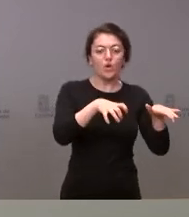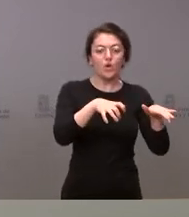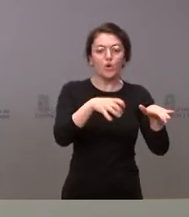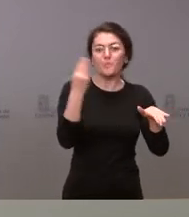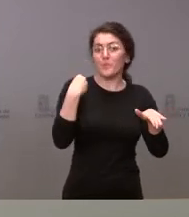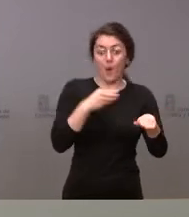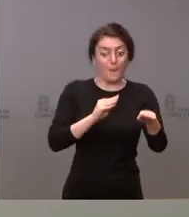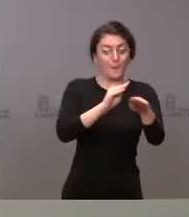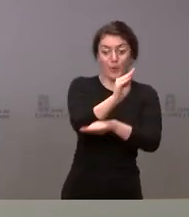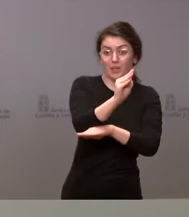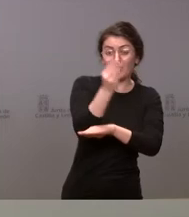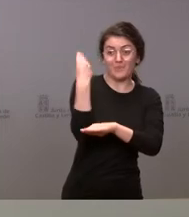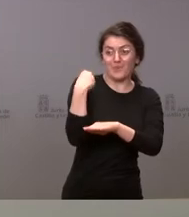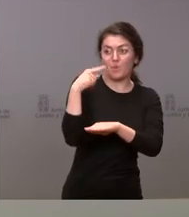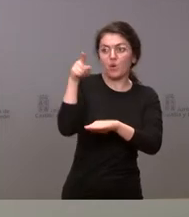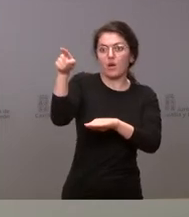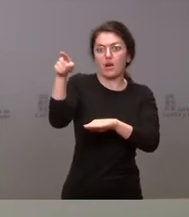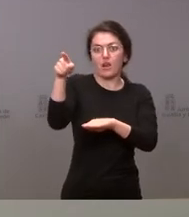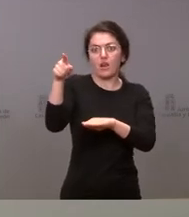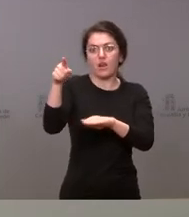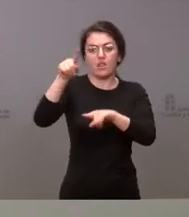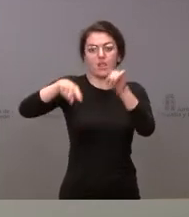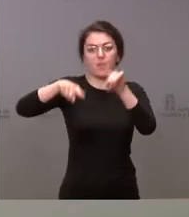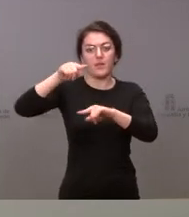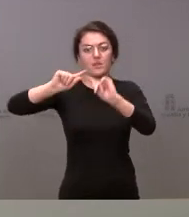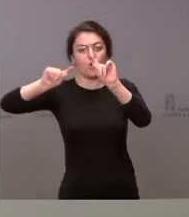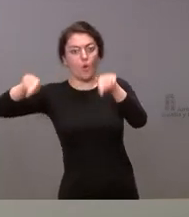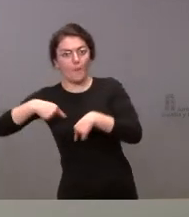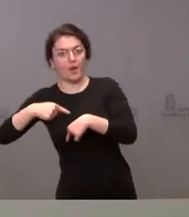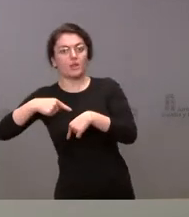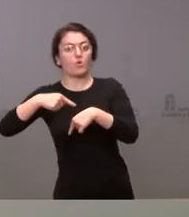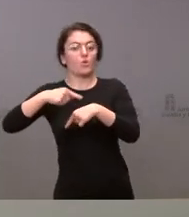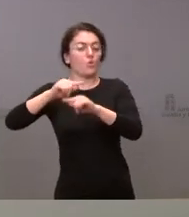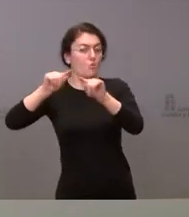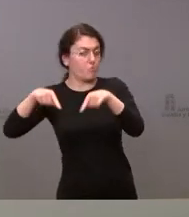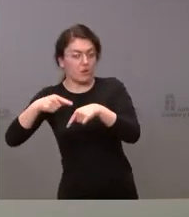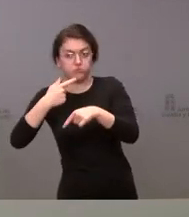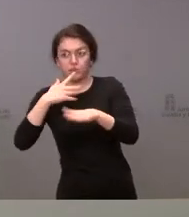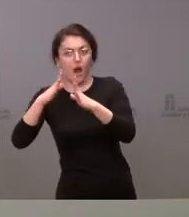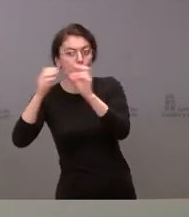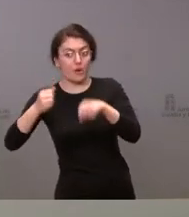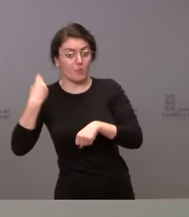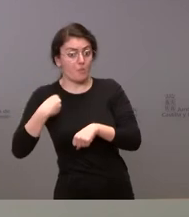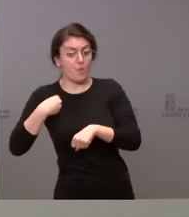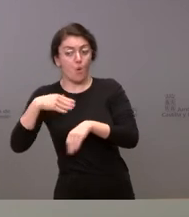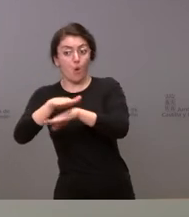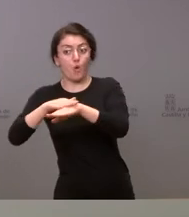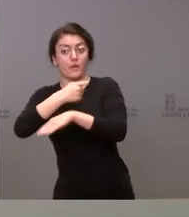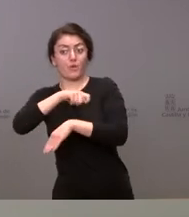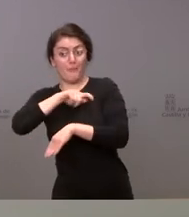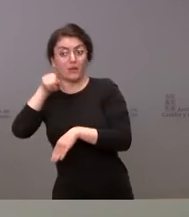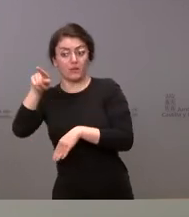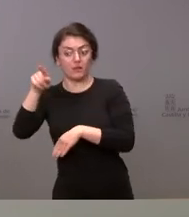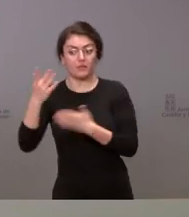convenios y con estos acuerdos que podamos establecer en el ámbito del contexto con el Gobierno de España, con el que tenemos un papel